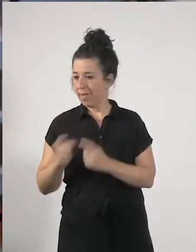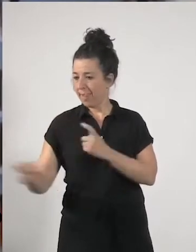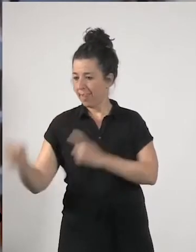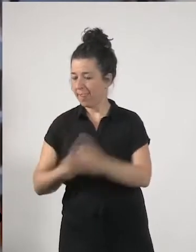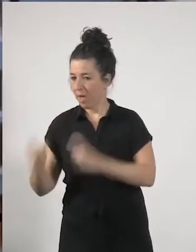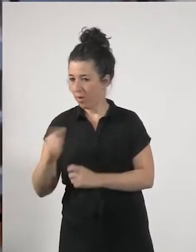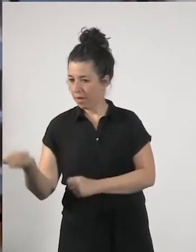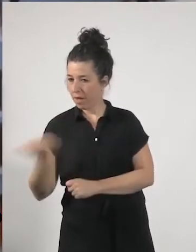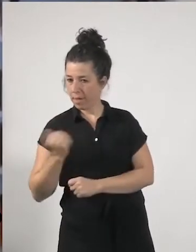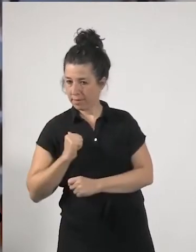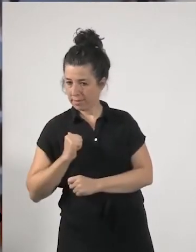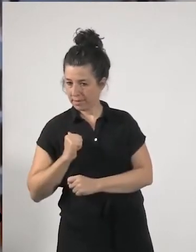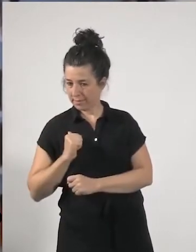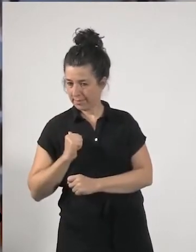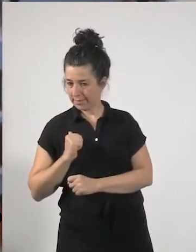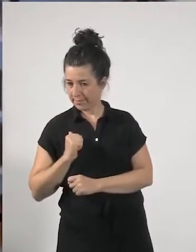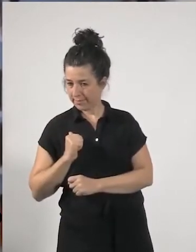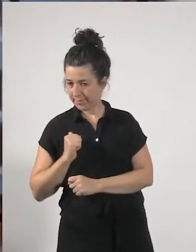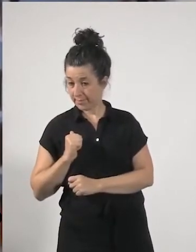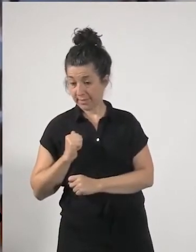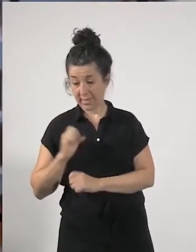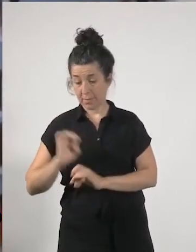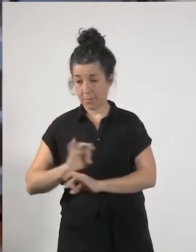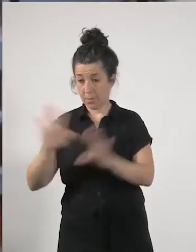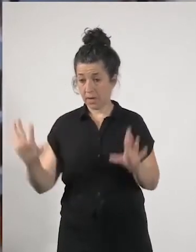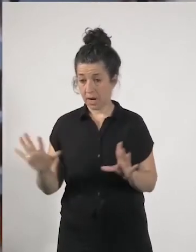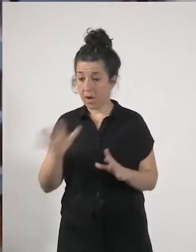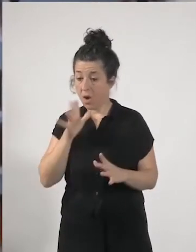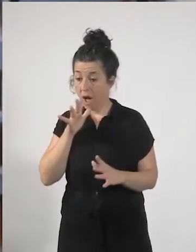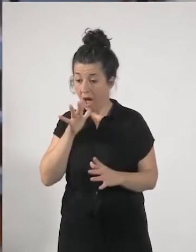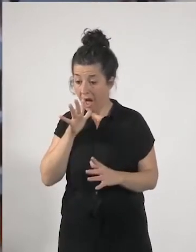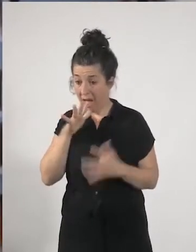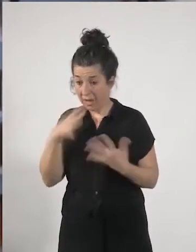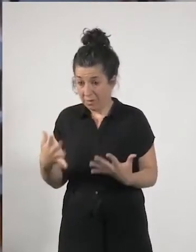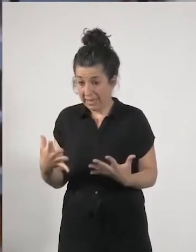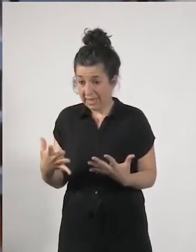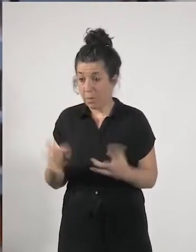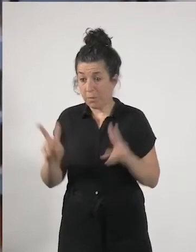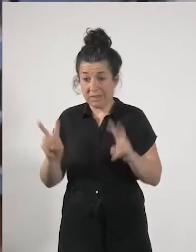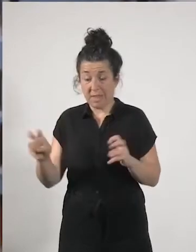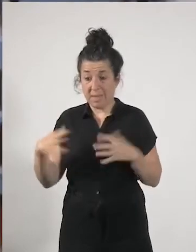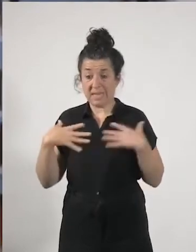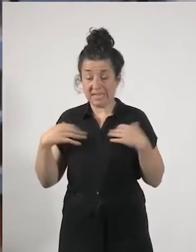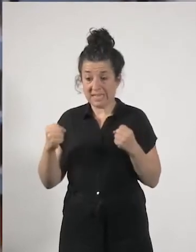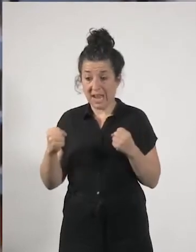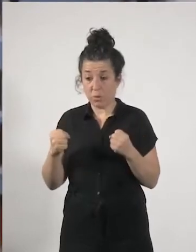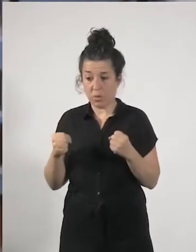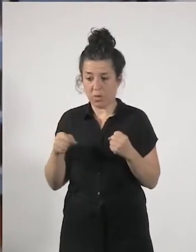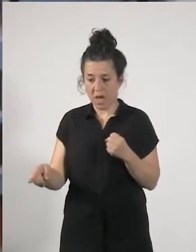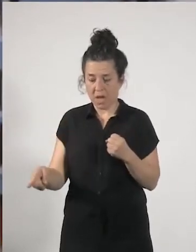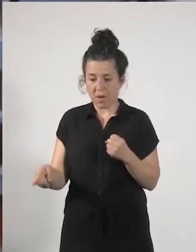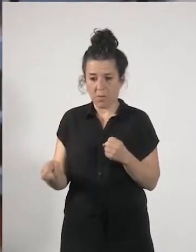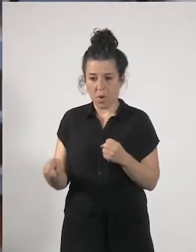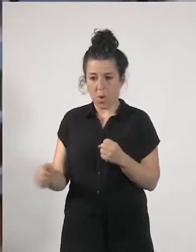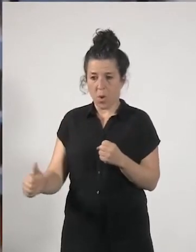peligroso en este caso con el tema de la salud por tanto sí debería ser una oportunidad probablemente